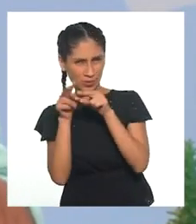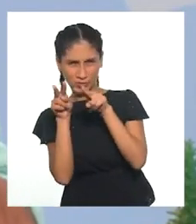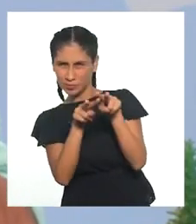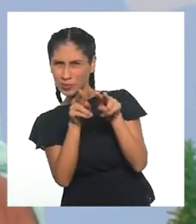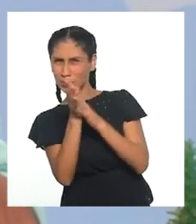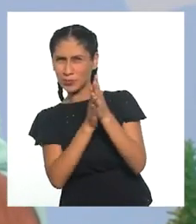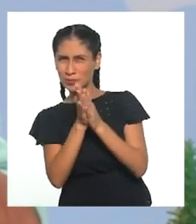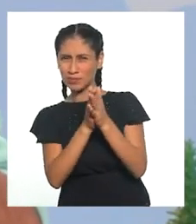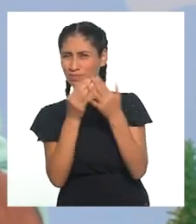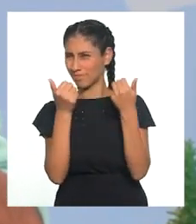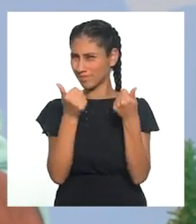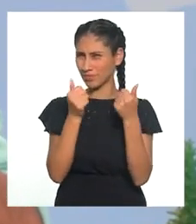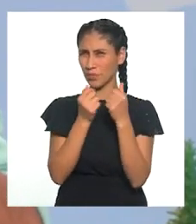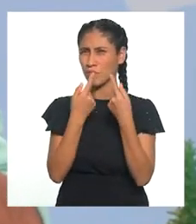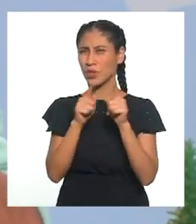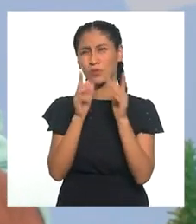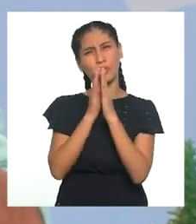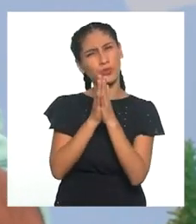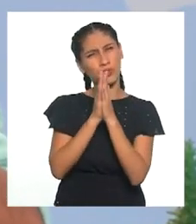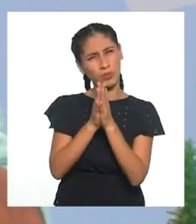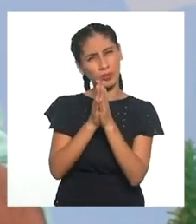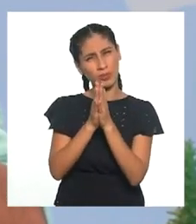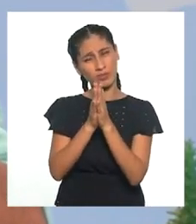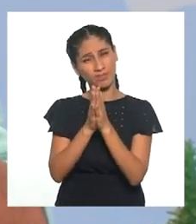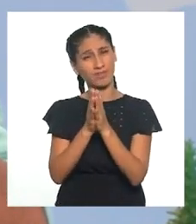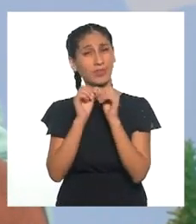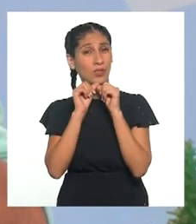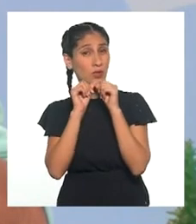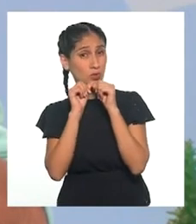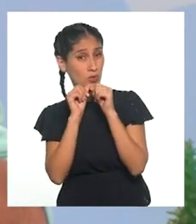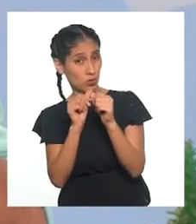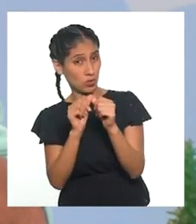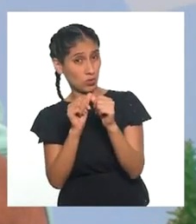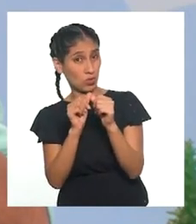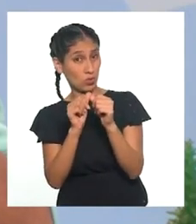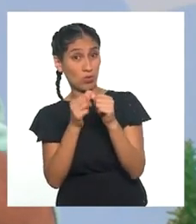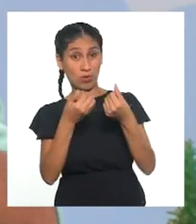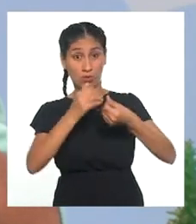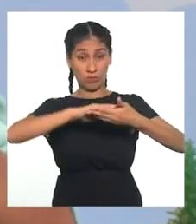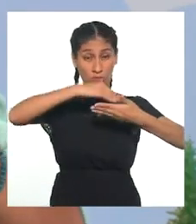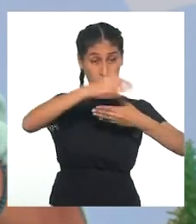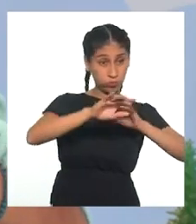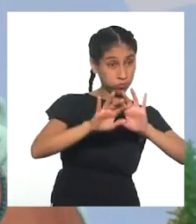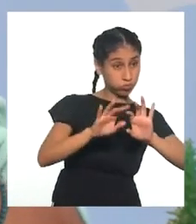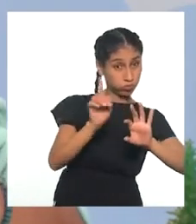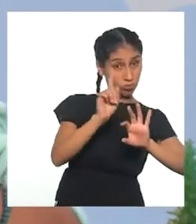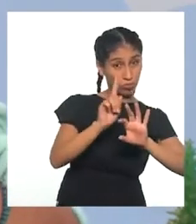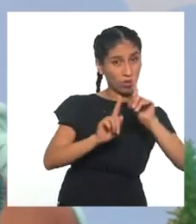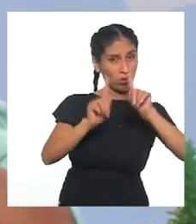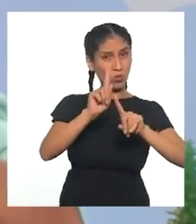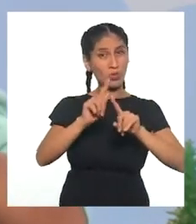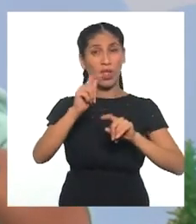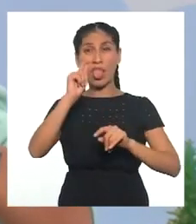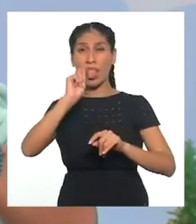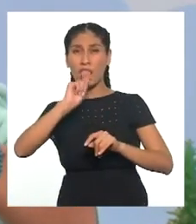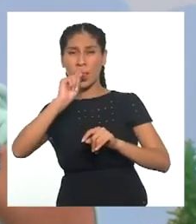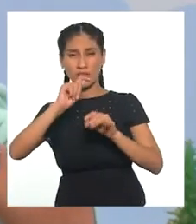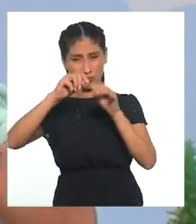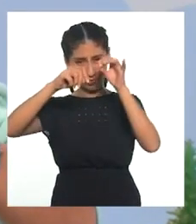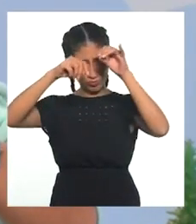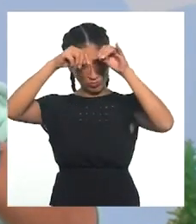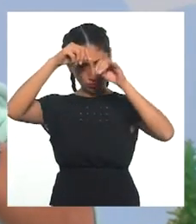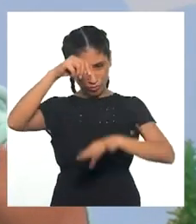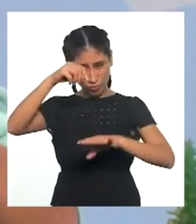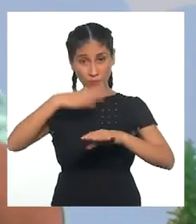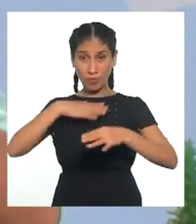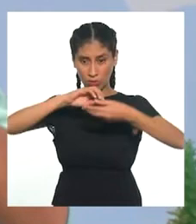tu motivación, Andrea. Pero por favor, sigue intentándolo lejos de la computadora. Algunas gotas de tu helánico podrían